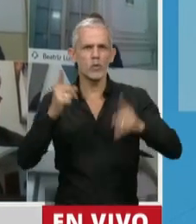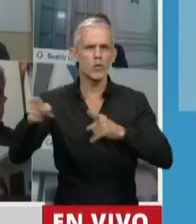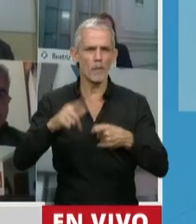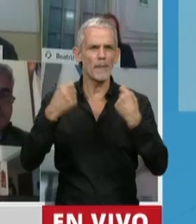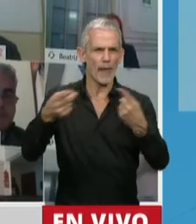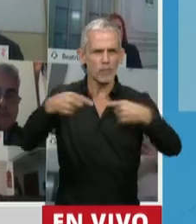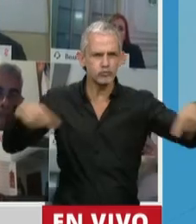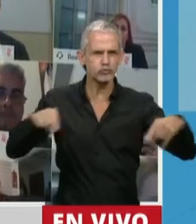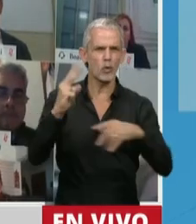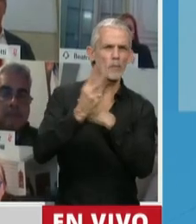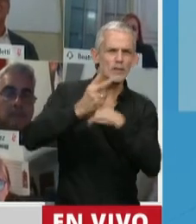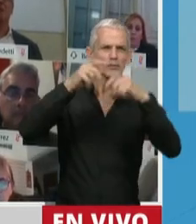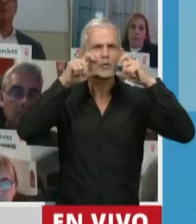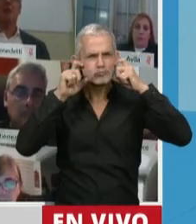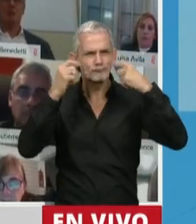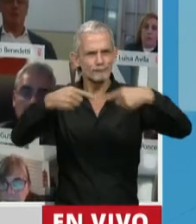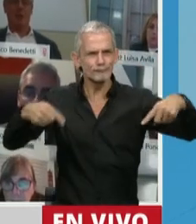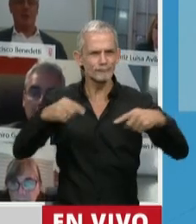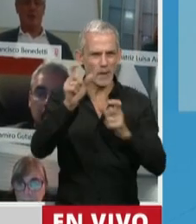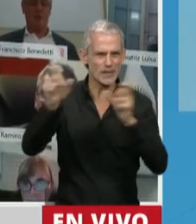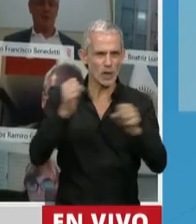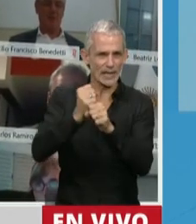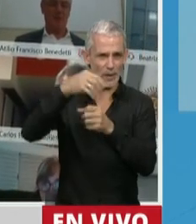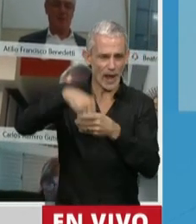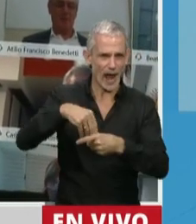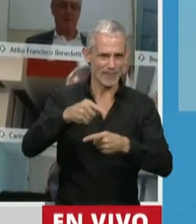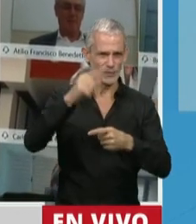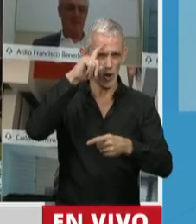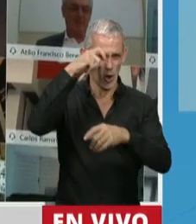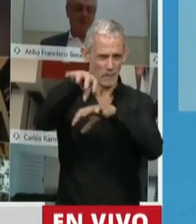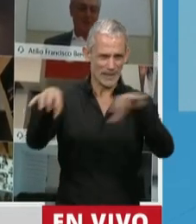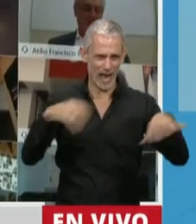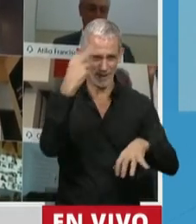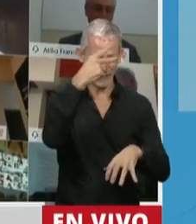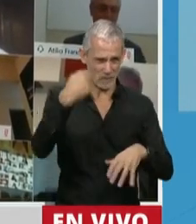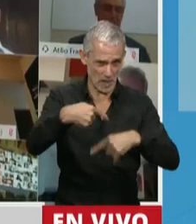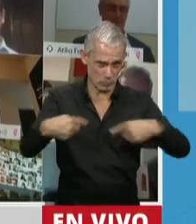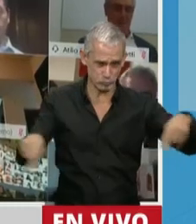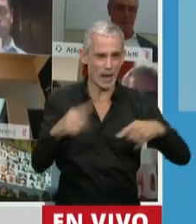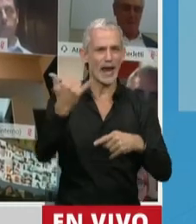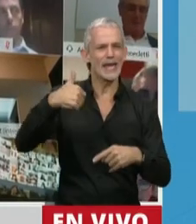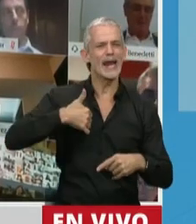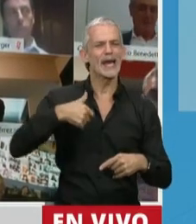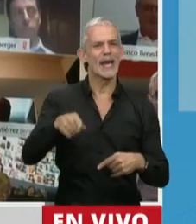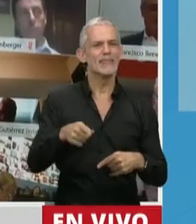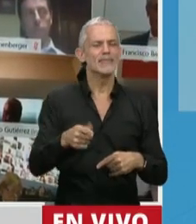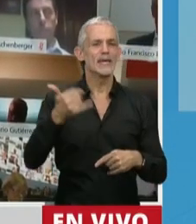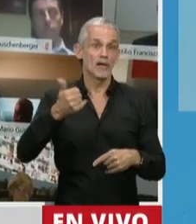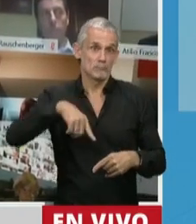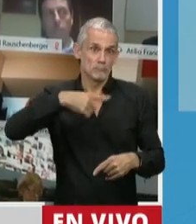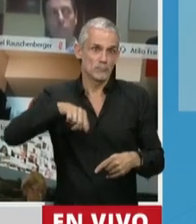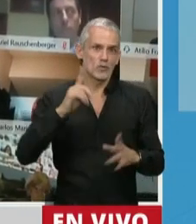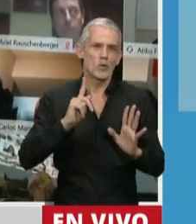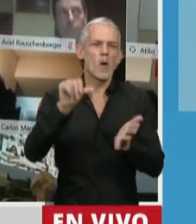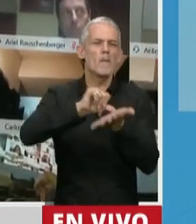elementos de protección personal para todas aquellas trabajadoras y trabajadores que están en la primera línea. Que tenemos hoy en la Argentina, somos